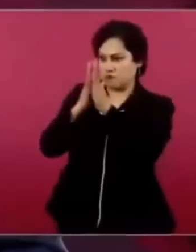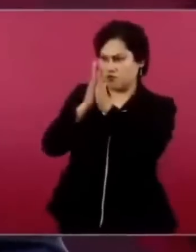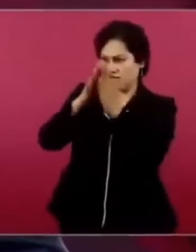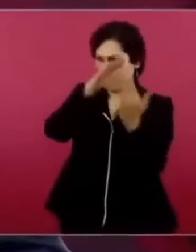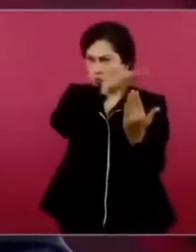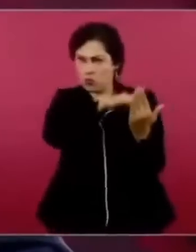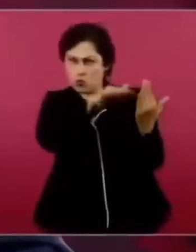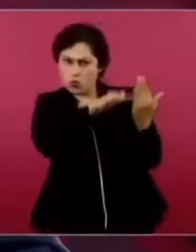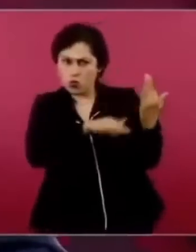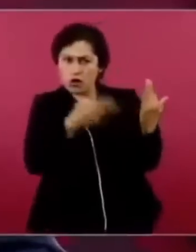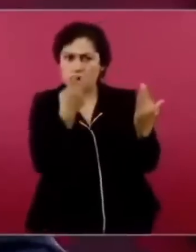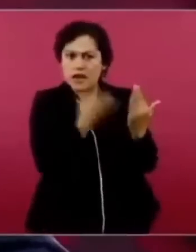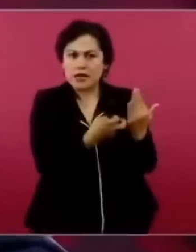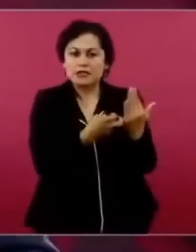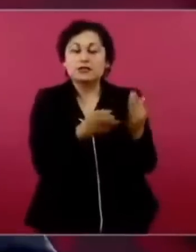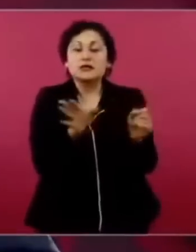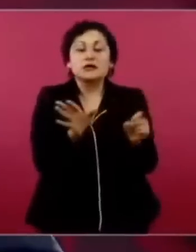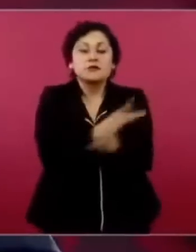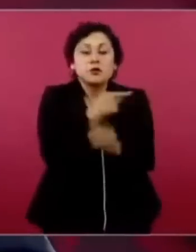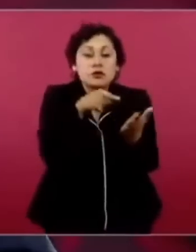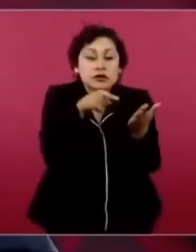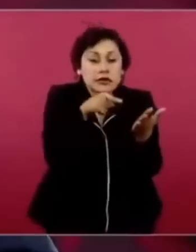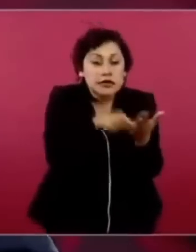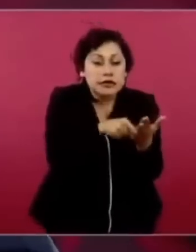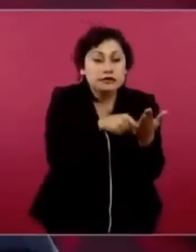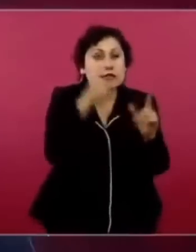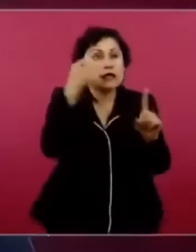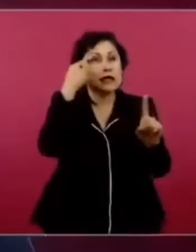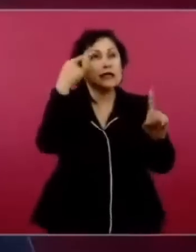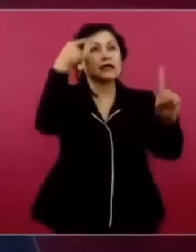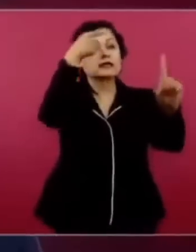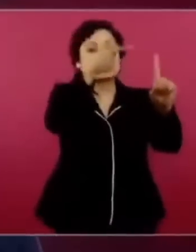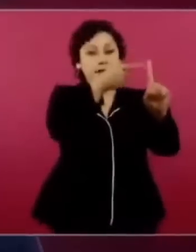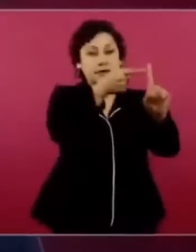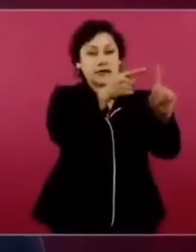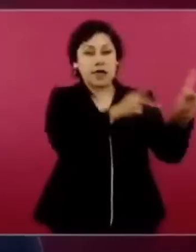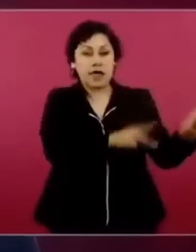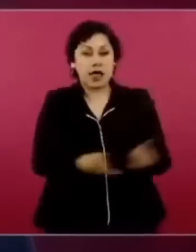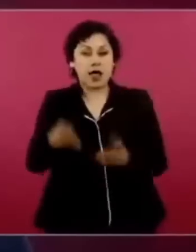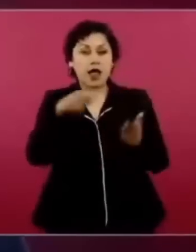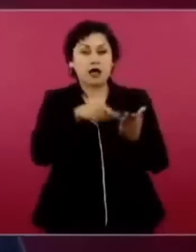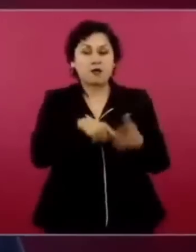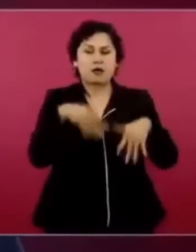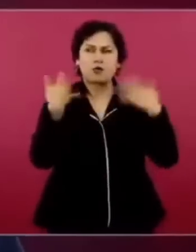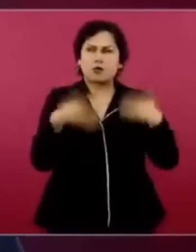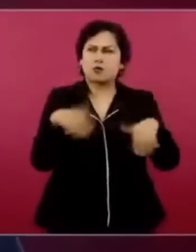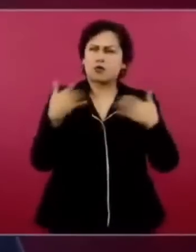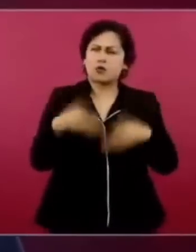porque es uno de los planes más importantes que han habido en la historia de México.